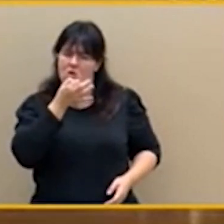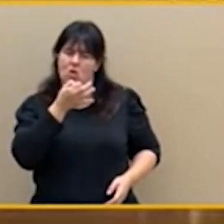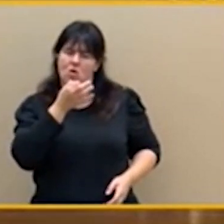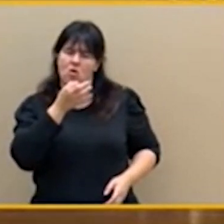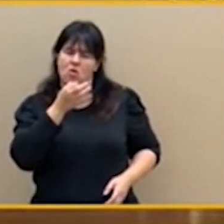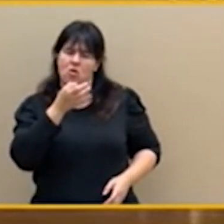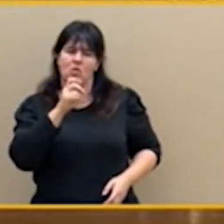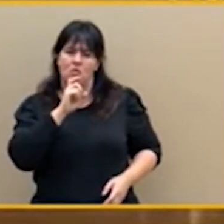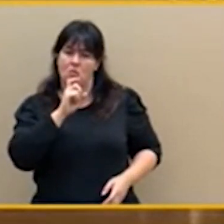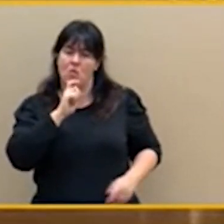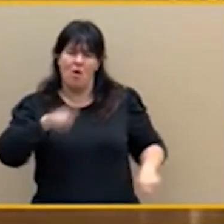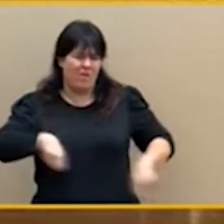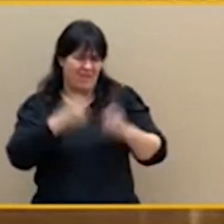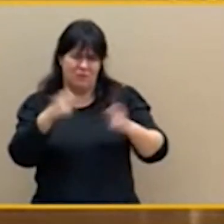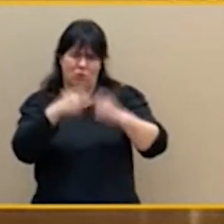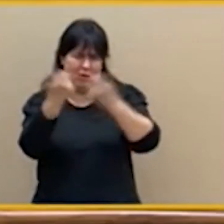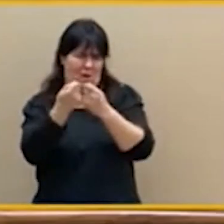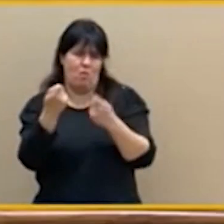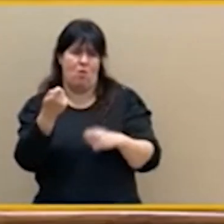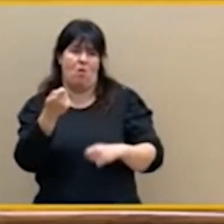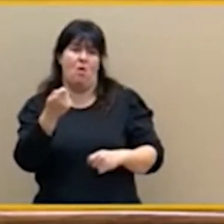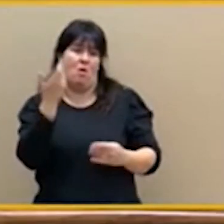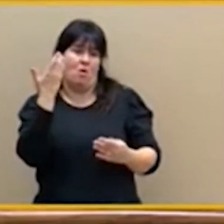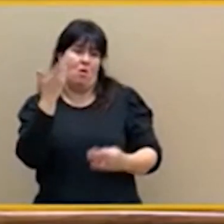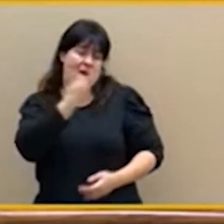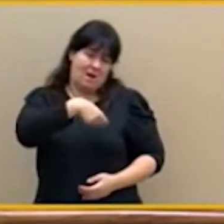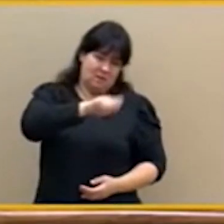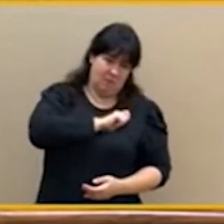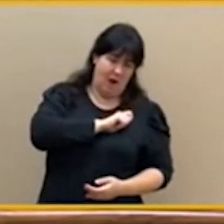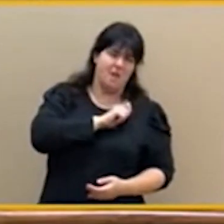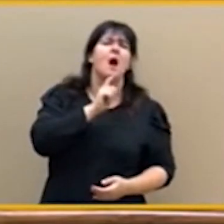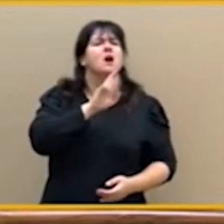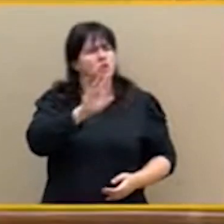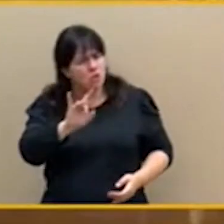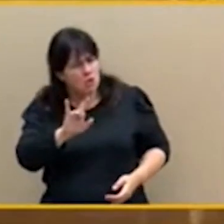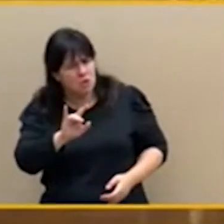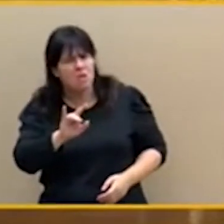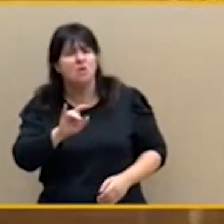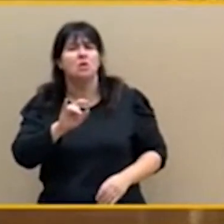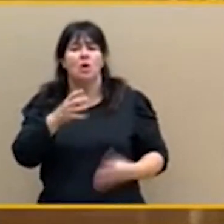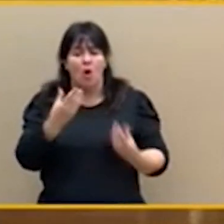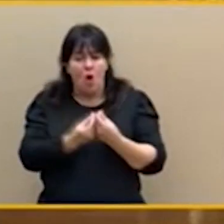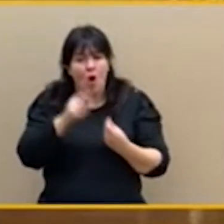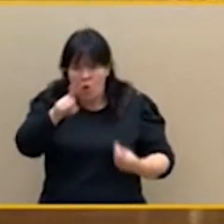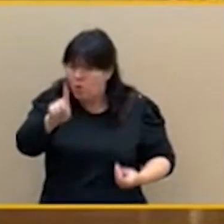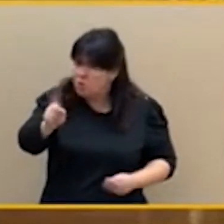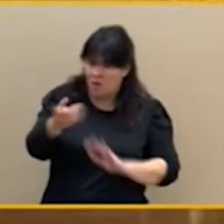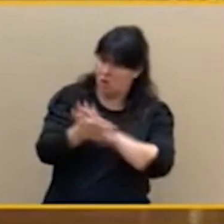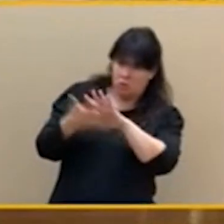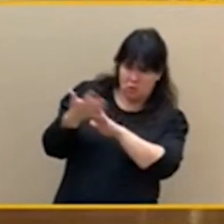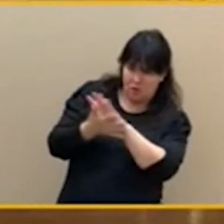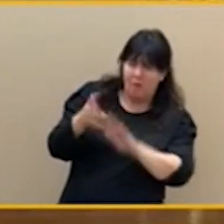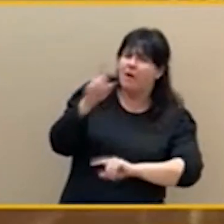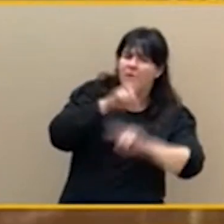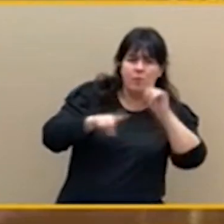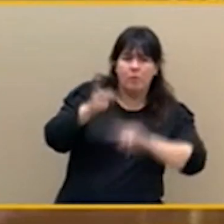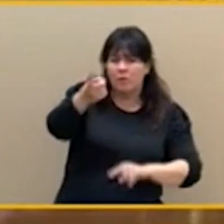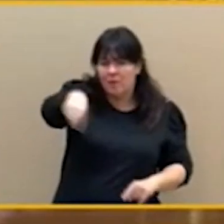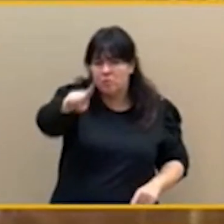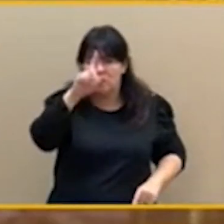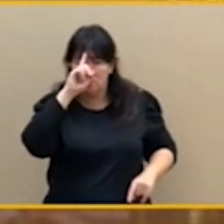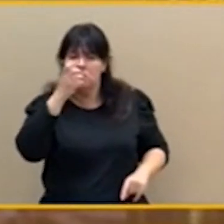yo con usted no estoy hablando. Es el problema es que ustedes, que no sé si quieren corregir al portavoz que se suba a esta tribuna, empiezan un diálogo